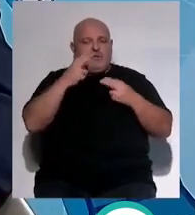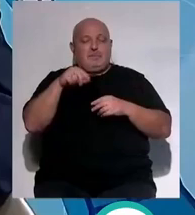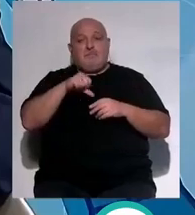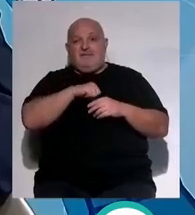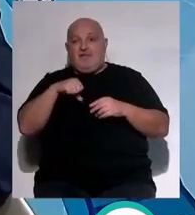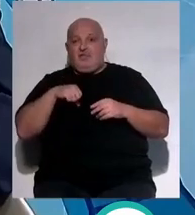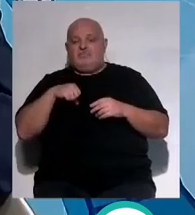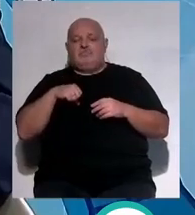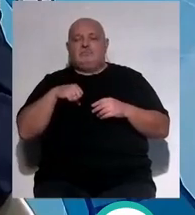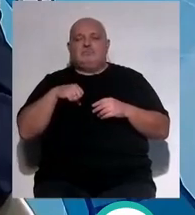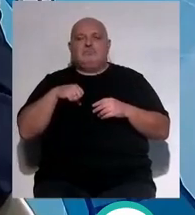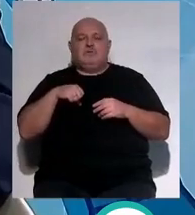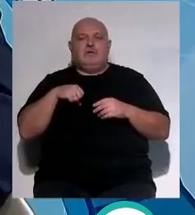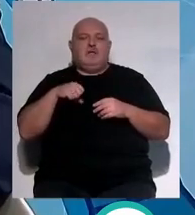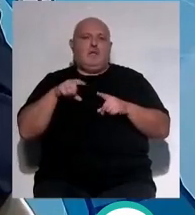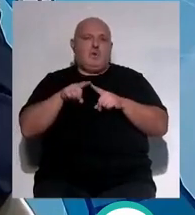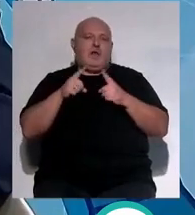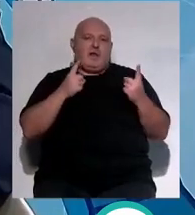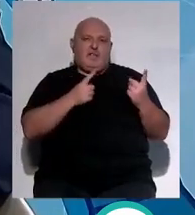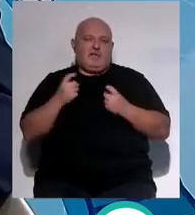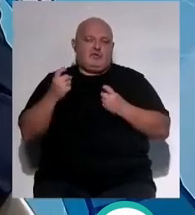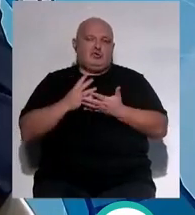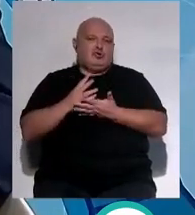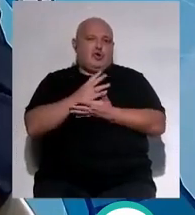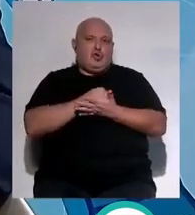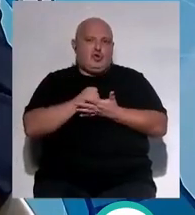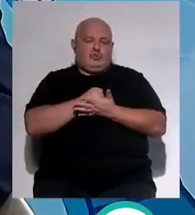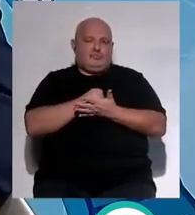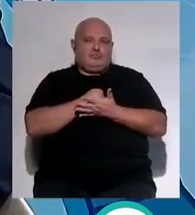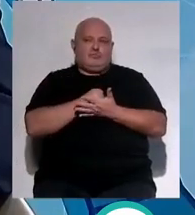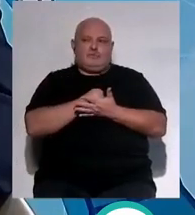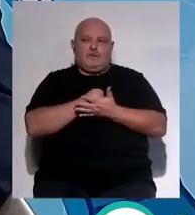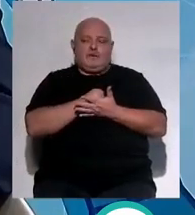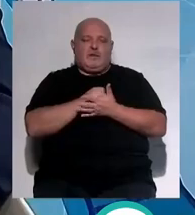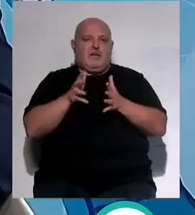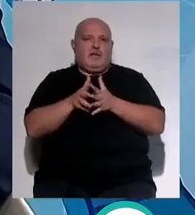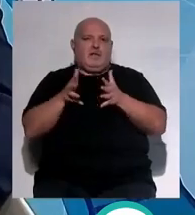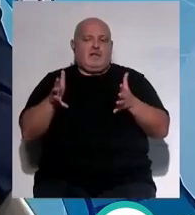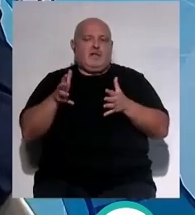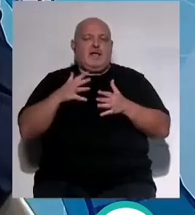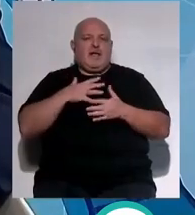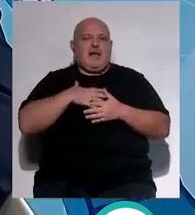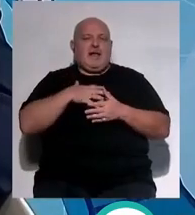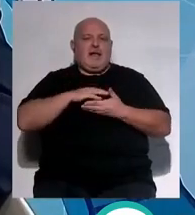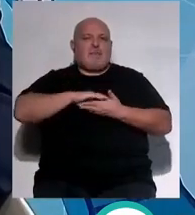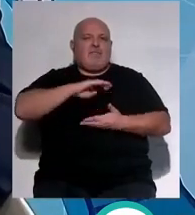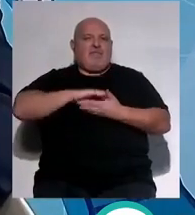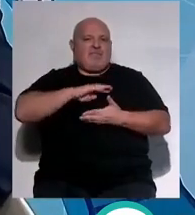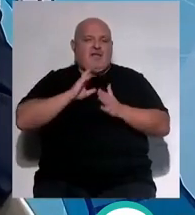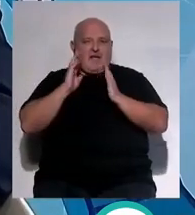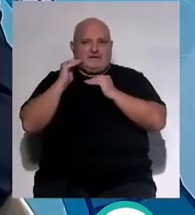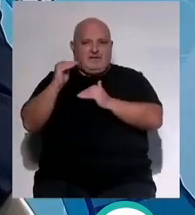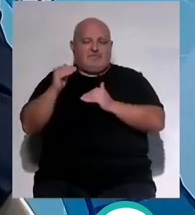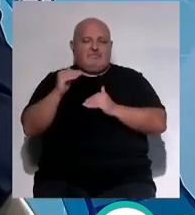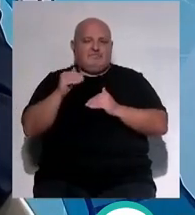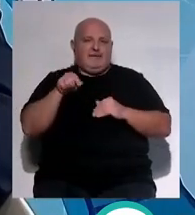los privados vamos a necesitar todos de un incremento en nuestra capacidad asistencial en